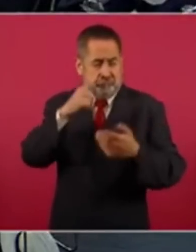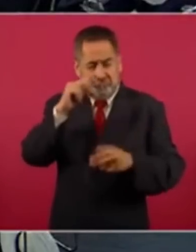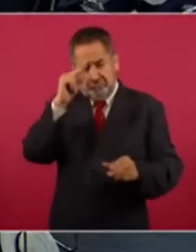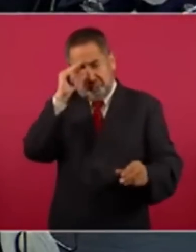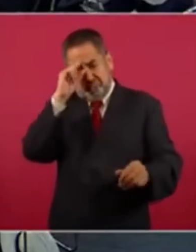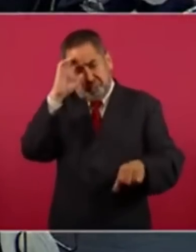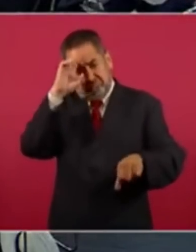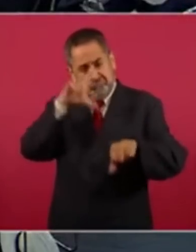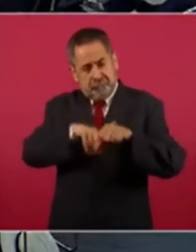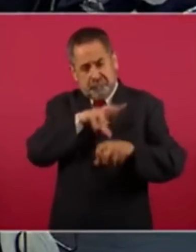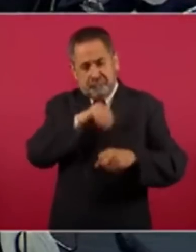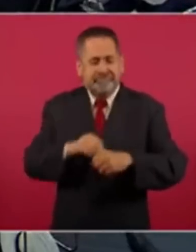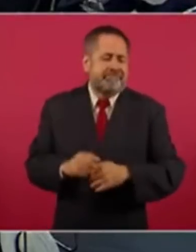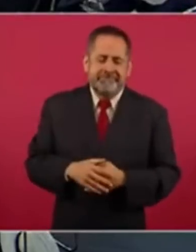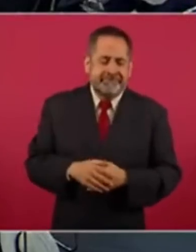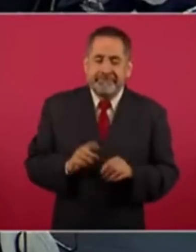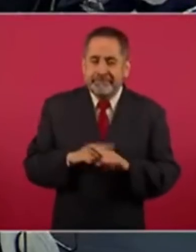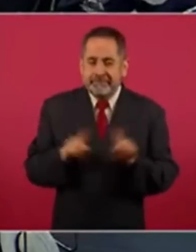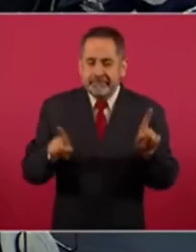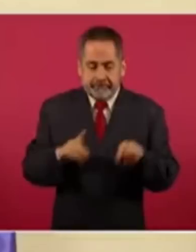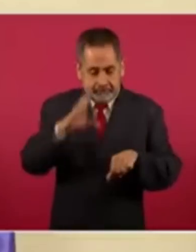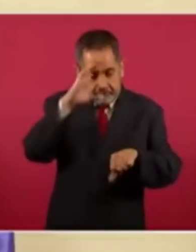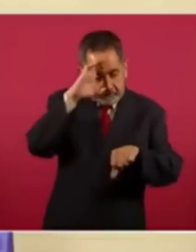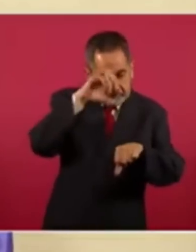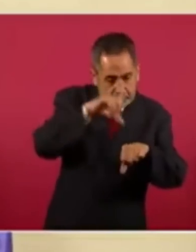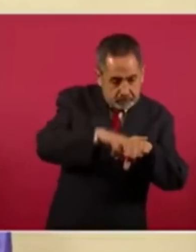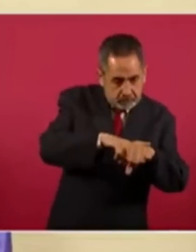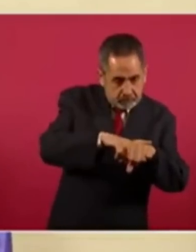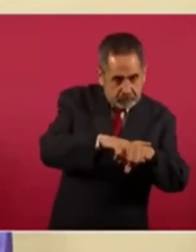La educación es una cosa, la cultura es otra.